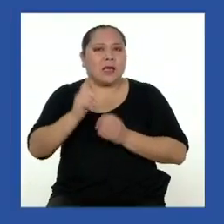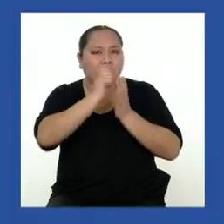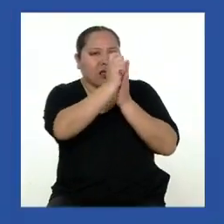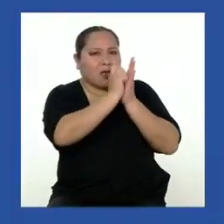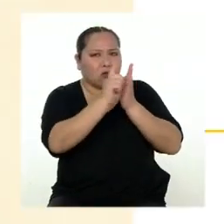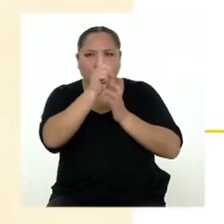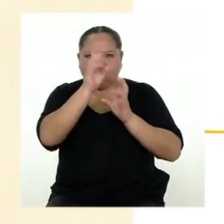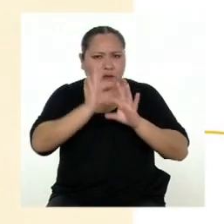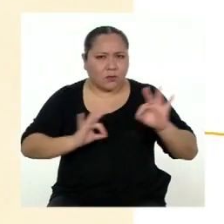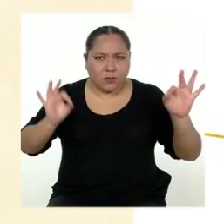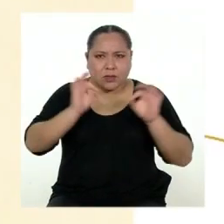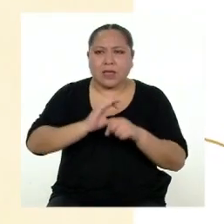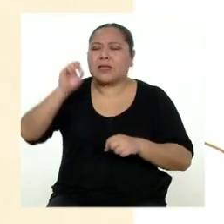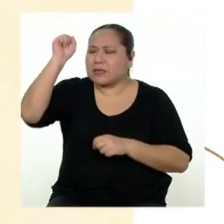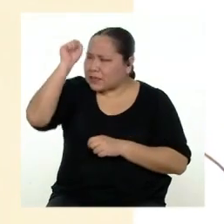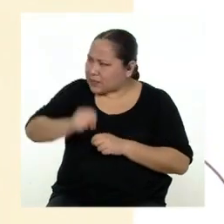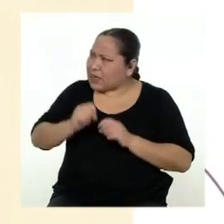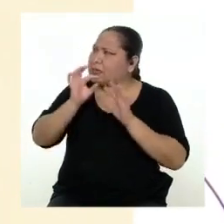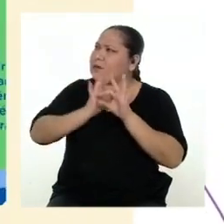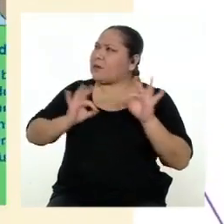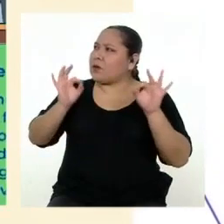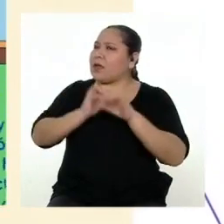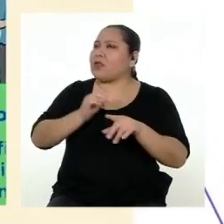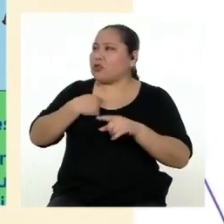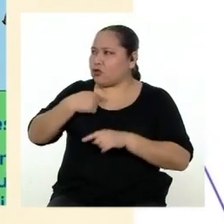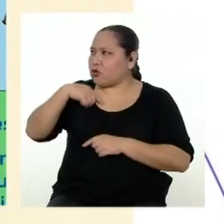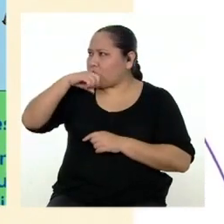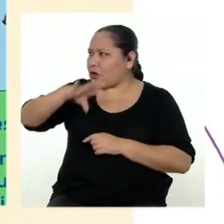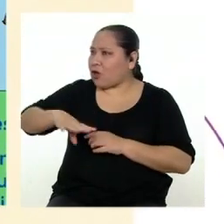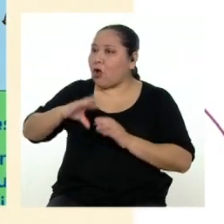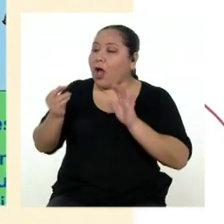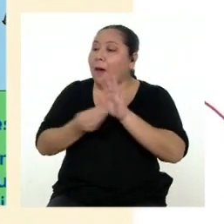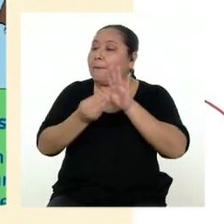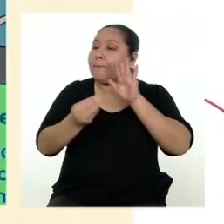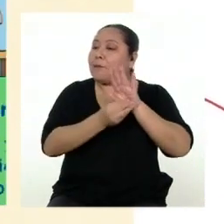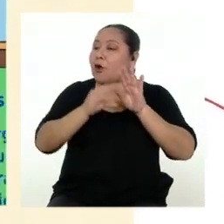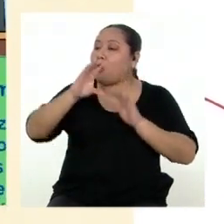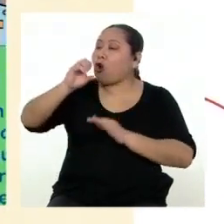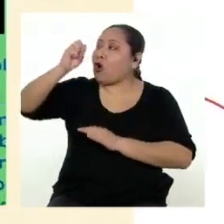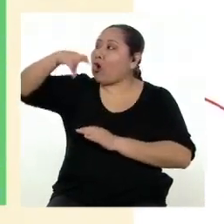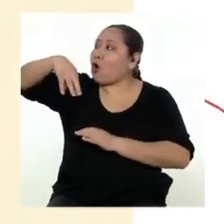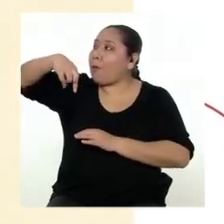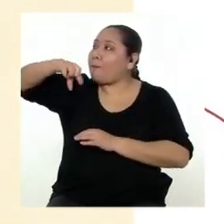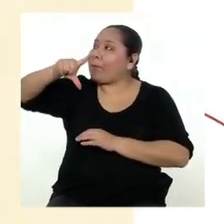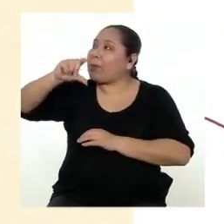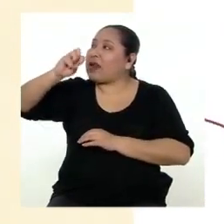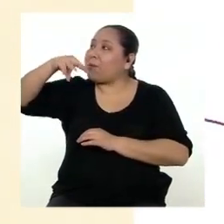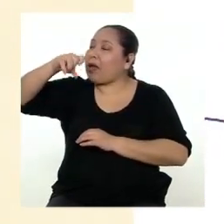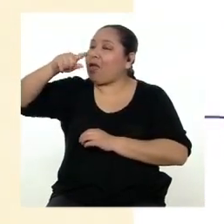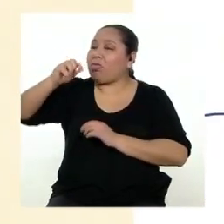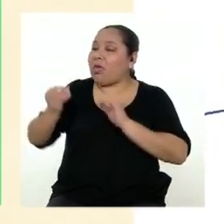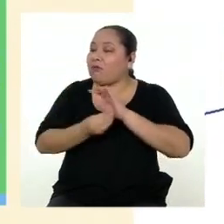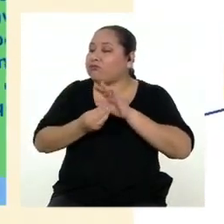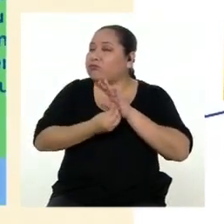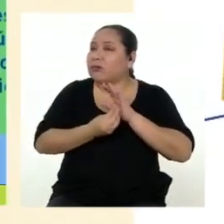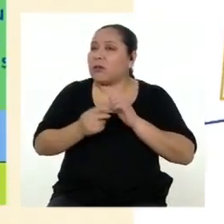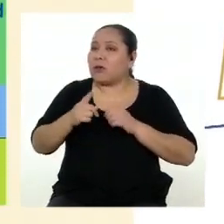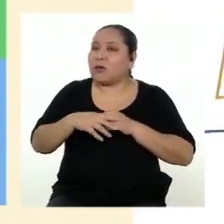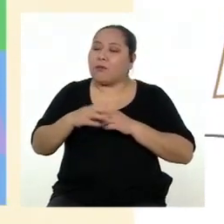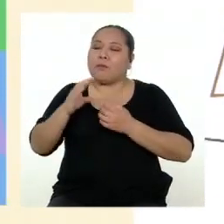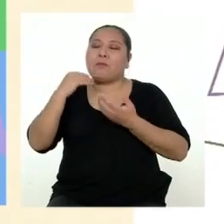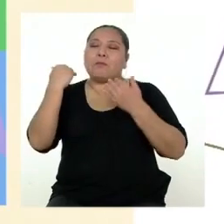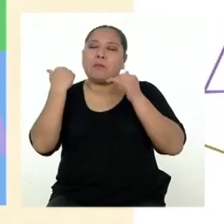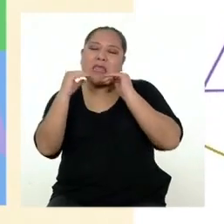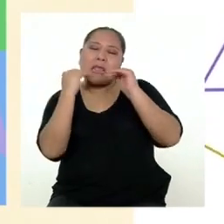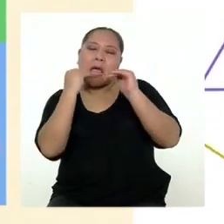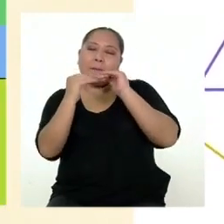importante? ¡Claro que lo es! Como lo dije, complementa. Las imágenes y el texto están balanceados. Ni mucho texto,